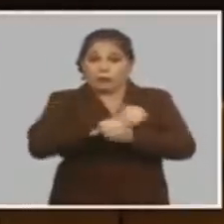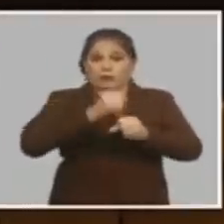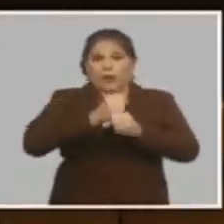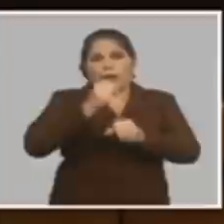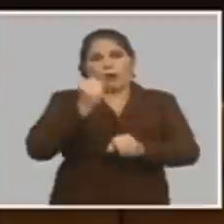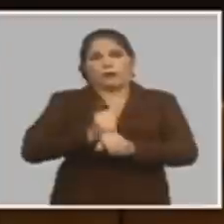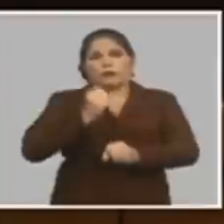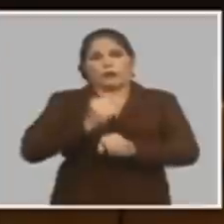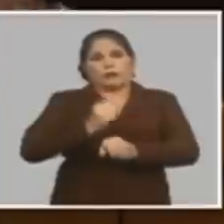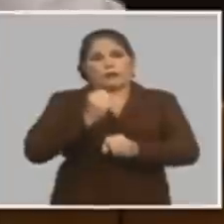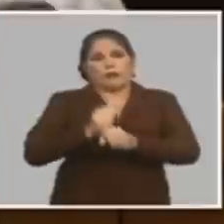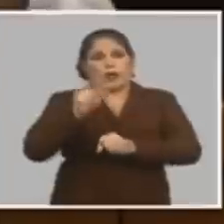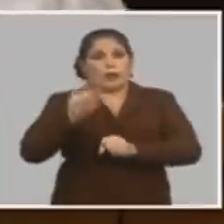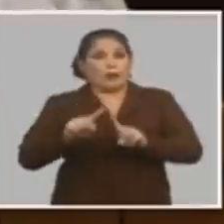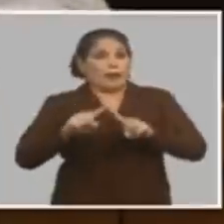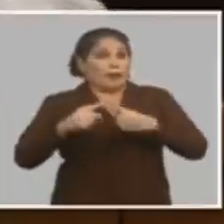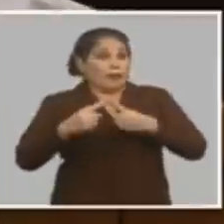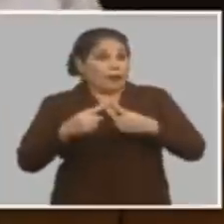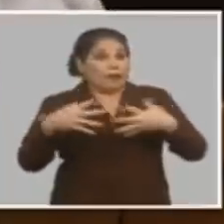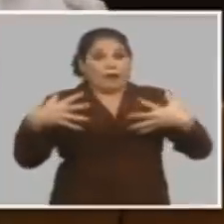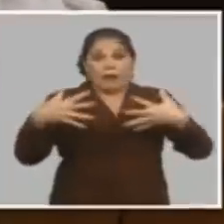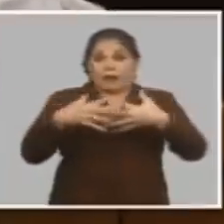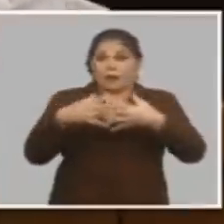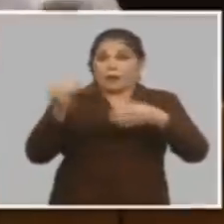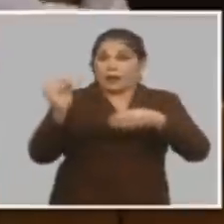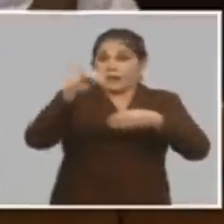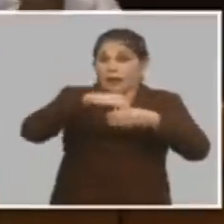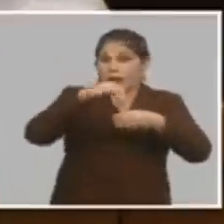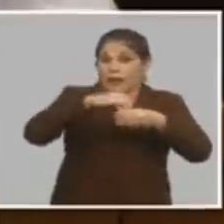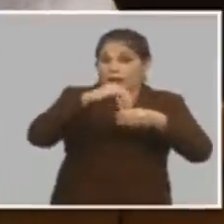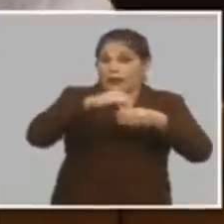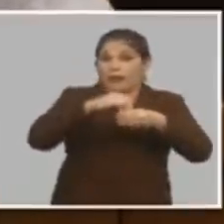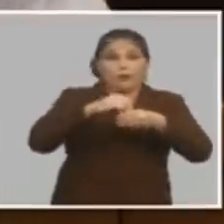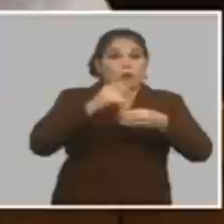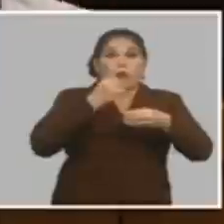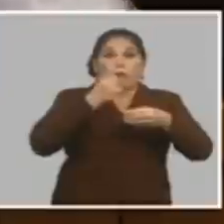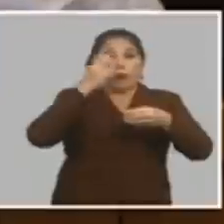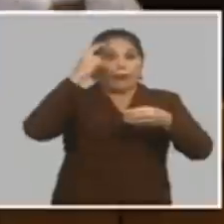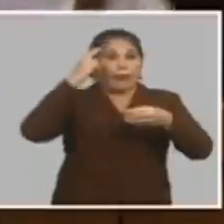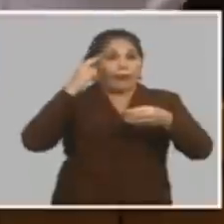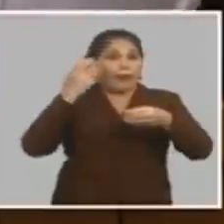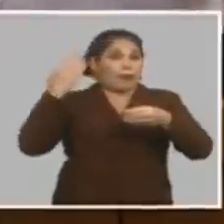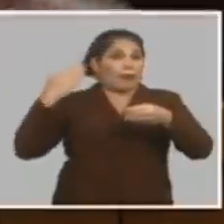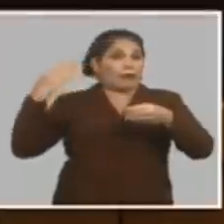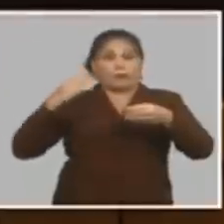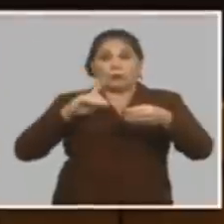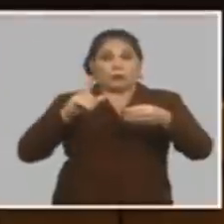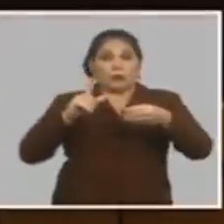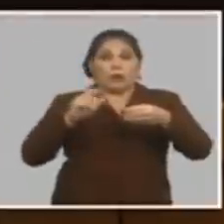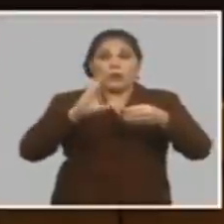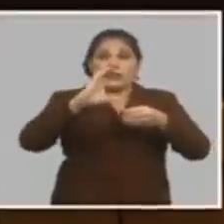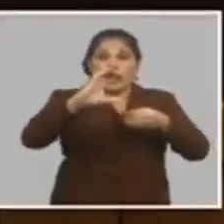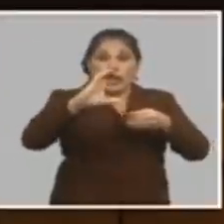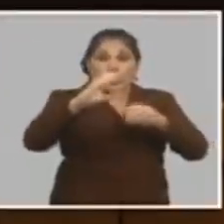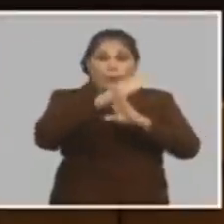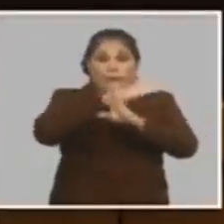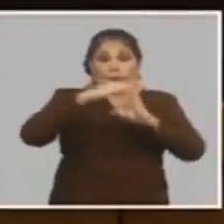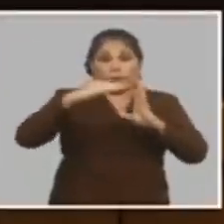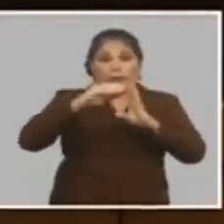trabajadores pero la correlación ingresos no se puede deteriorar entonces tenía que coger el salario medio